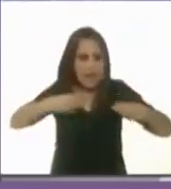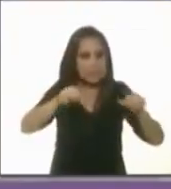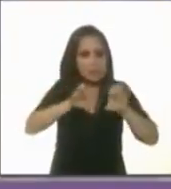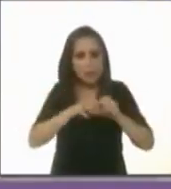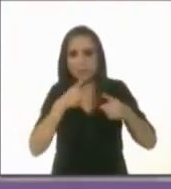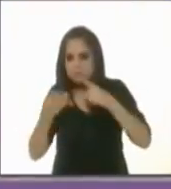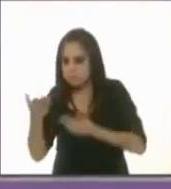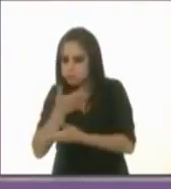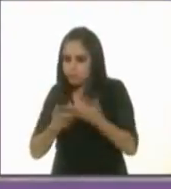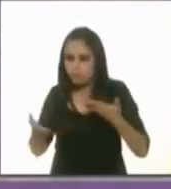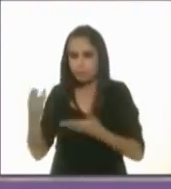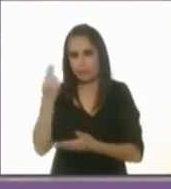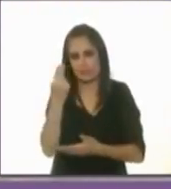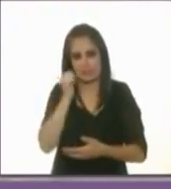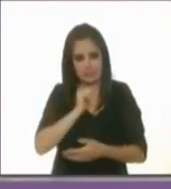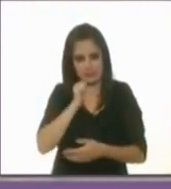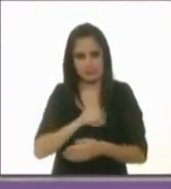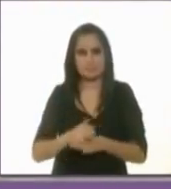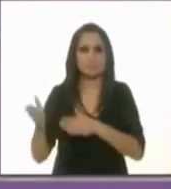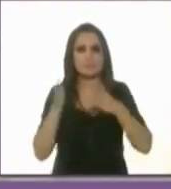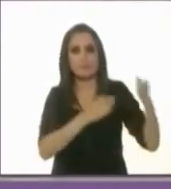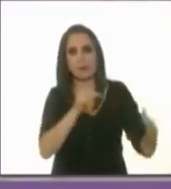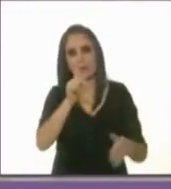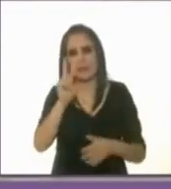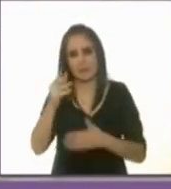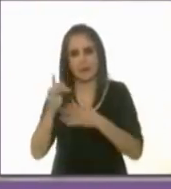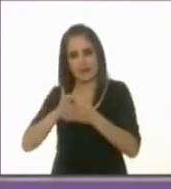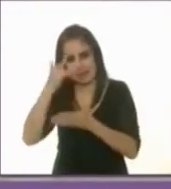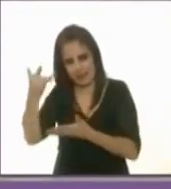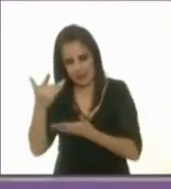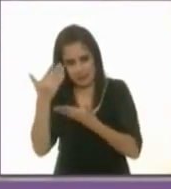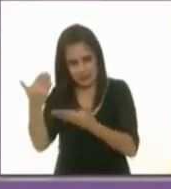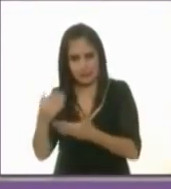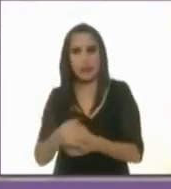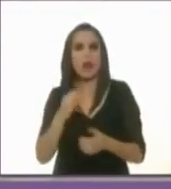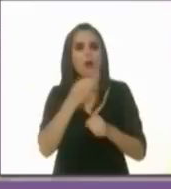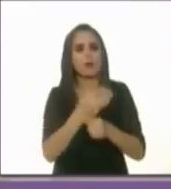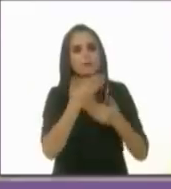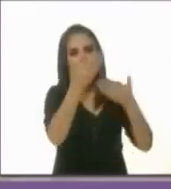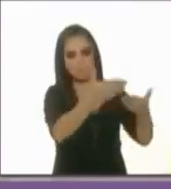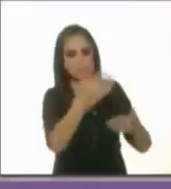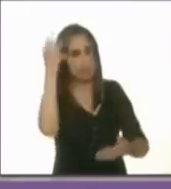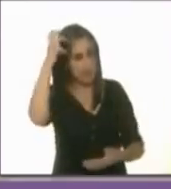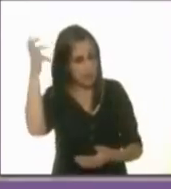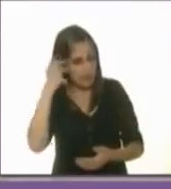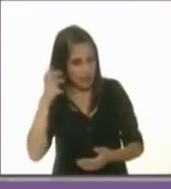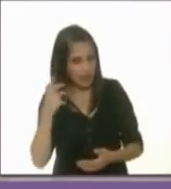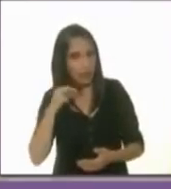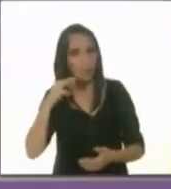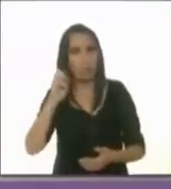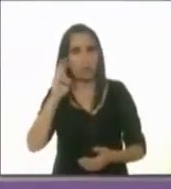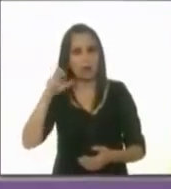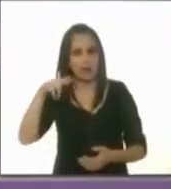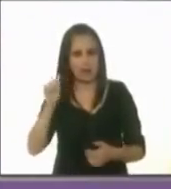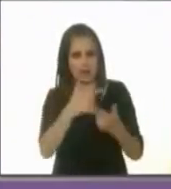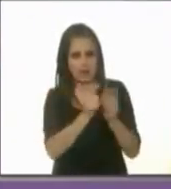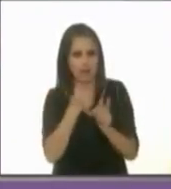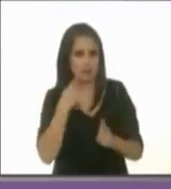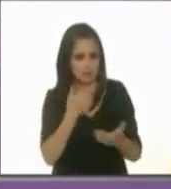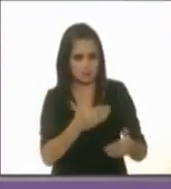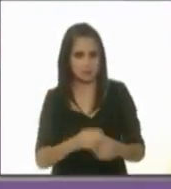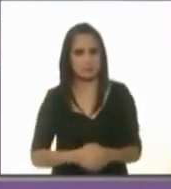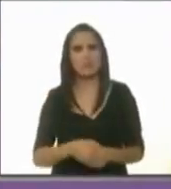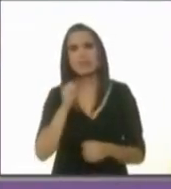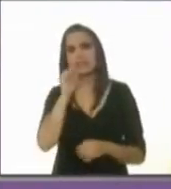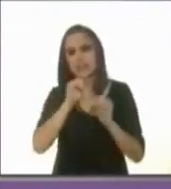Muchísimas gracias, candidata del Partido Verde Ecologista de México. Le doy el uso de la voz a Claudia Sheinbaum de Juntos Haremos Historia. Sí, cómo no,